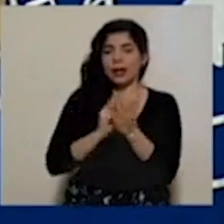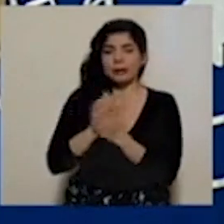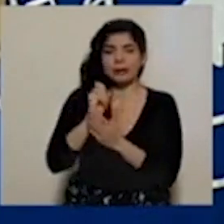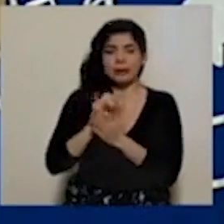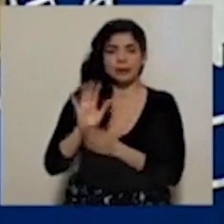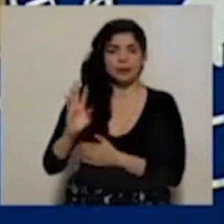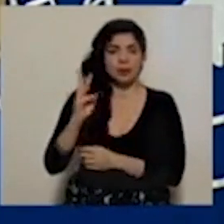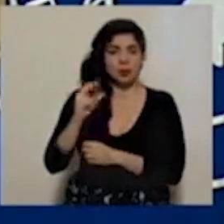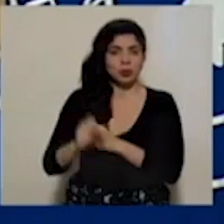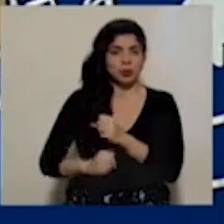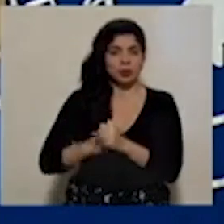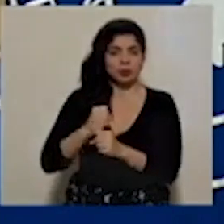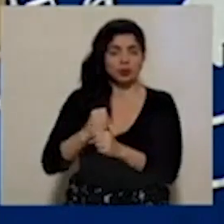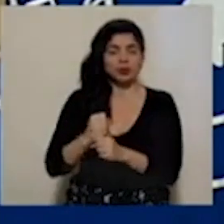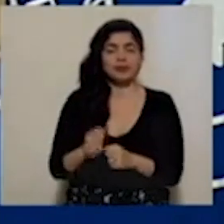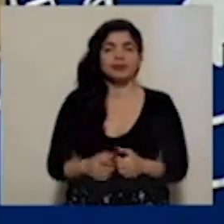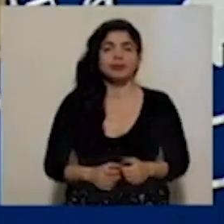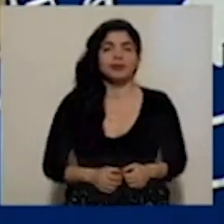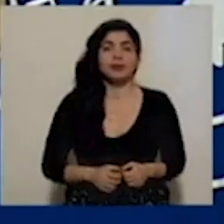investigación.